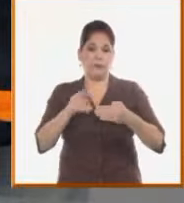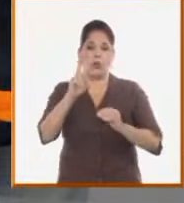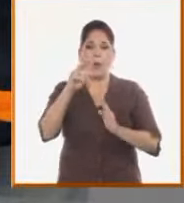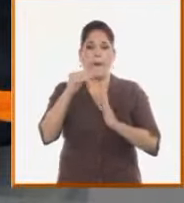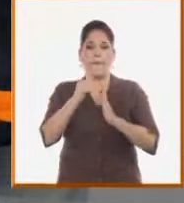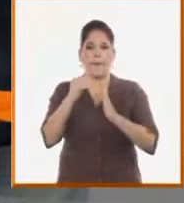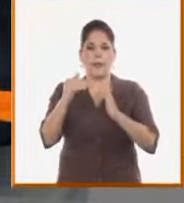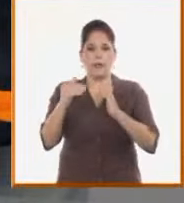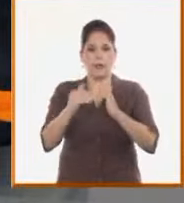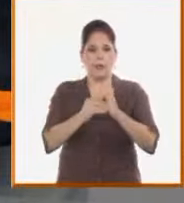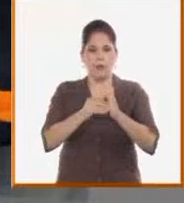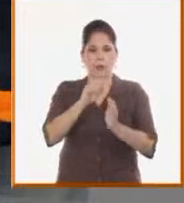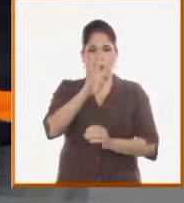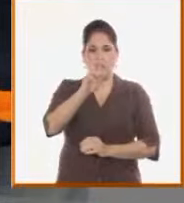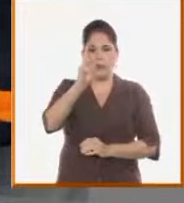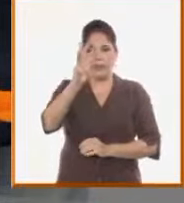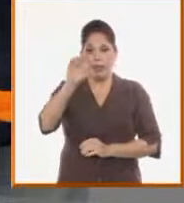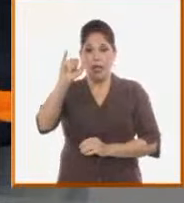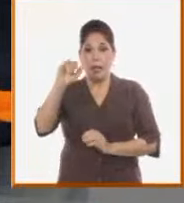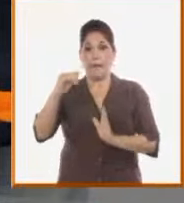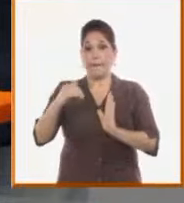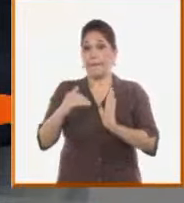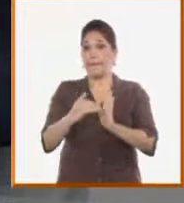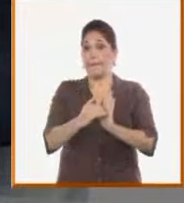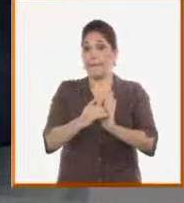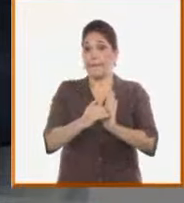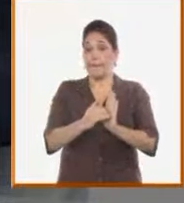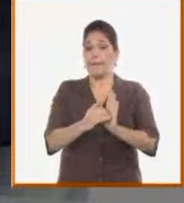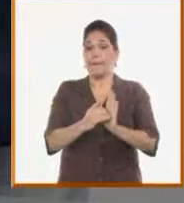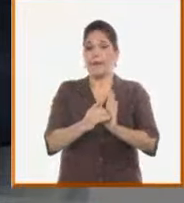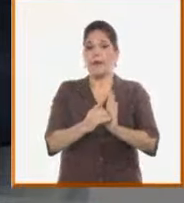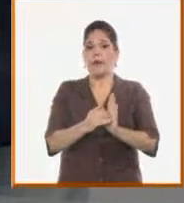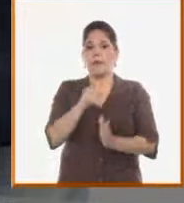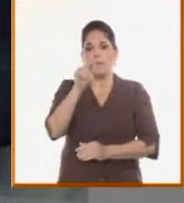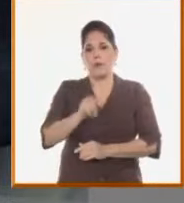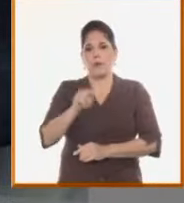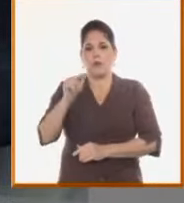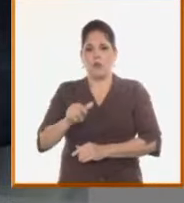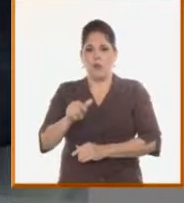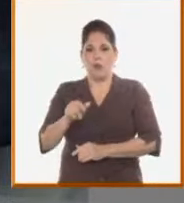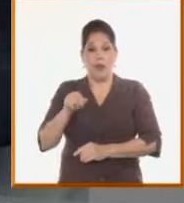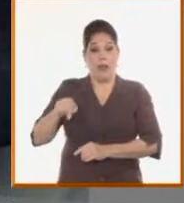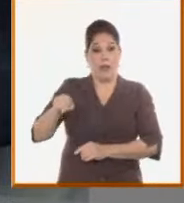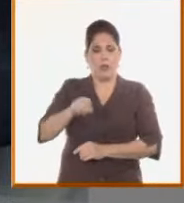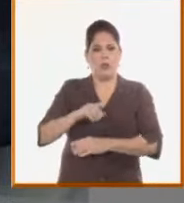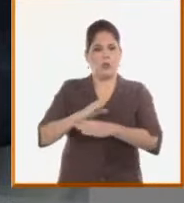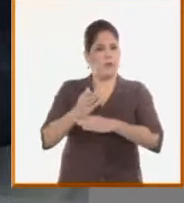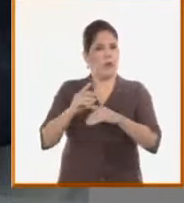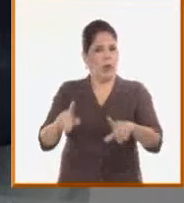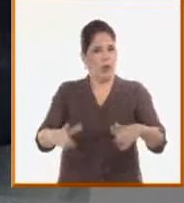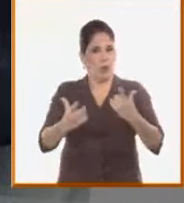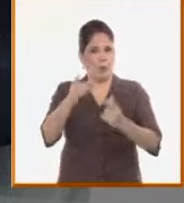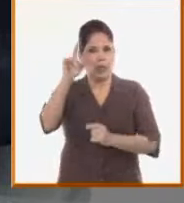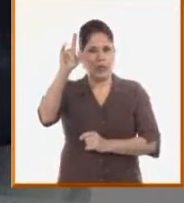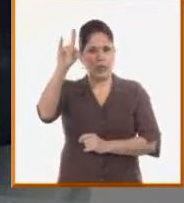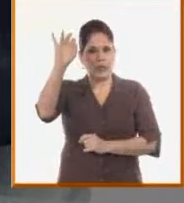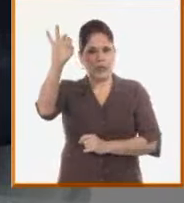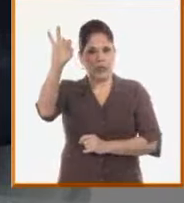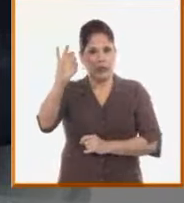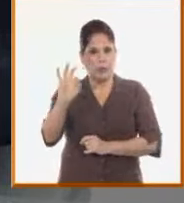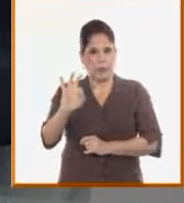.436.980 visitantes. Esto significa un cumplimiento del 70%